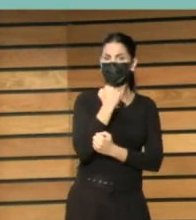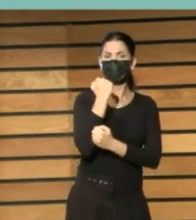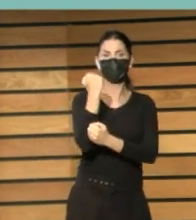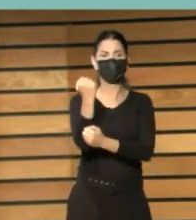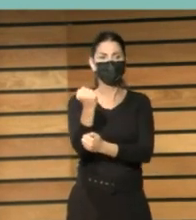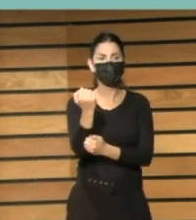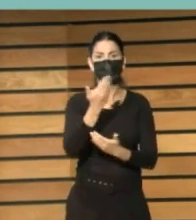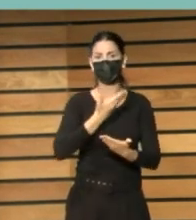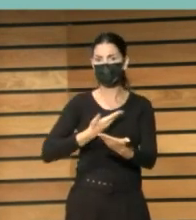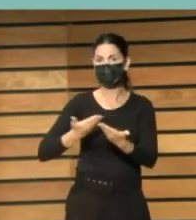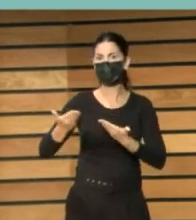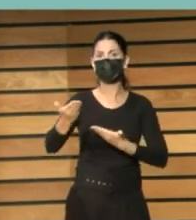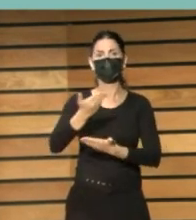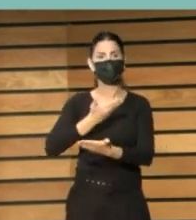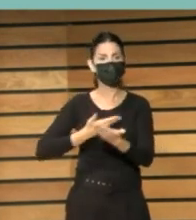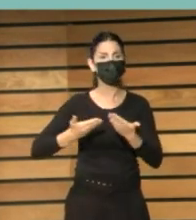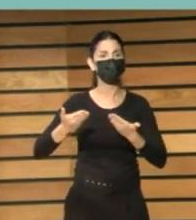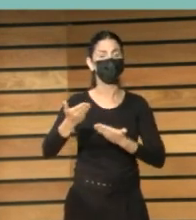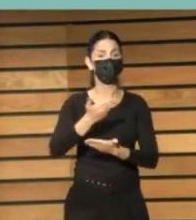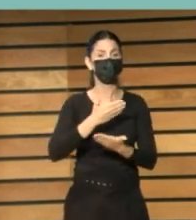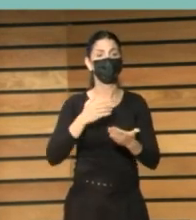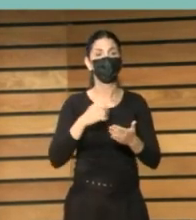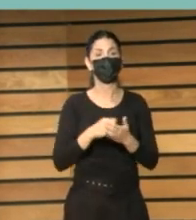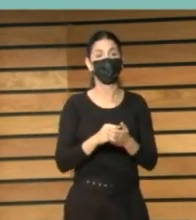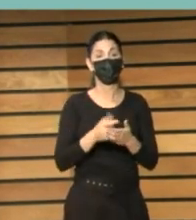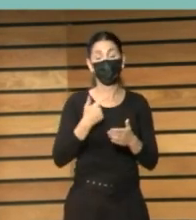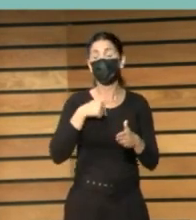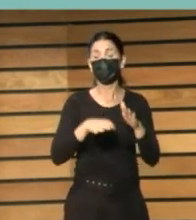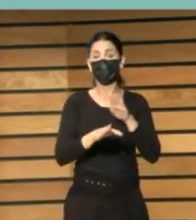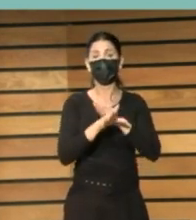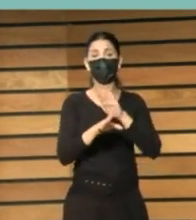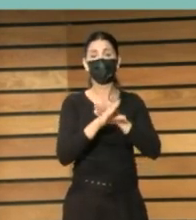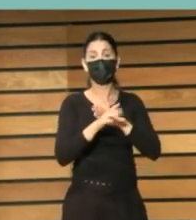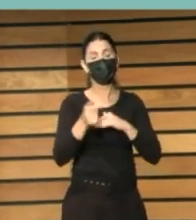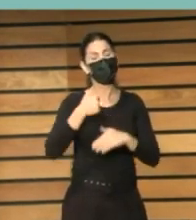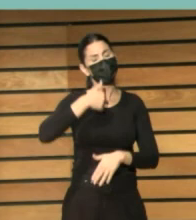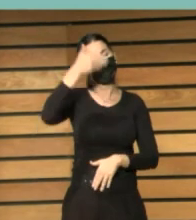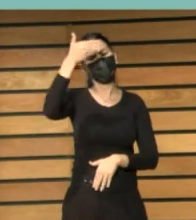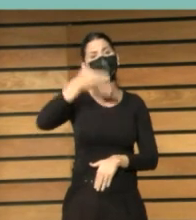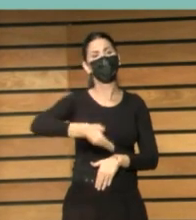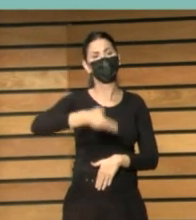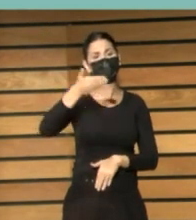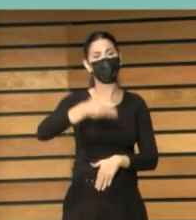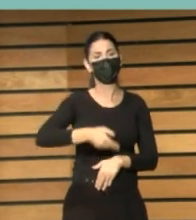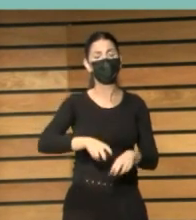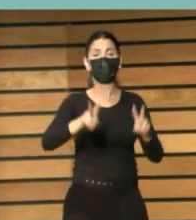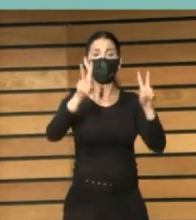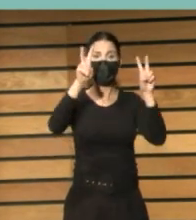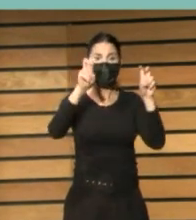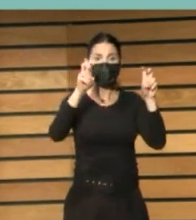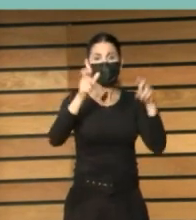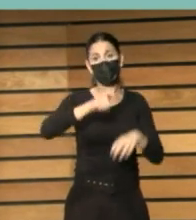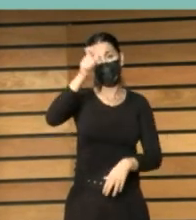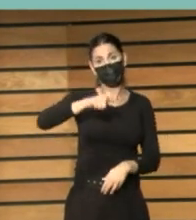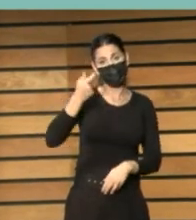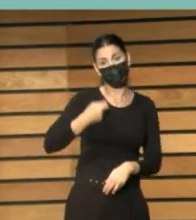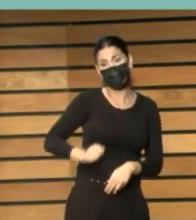y otros en unos y así seguirá siendo pero es fundamental que tengan dotación de personal